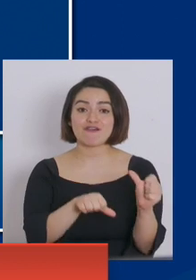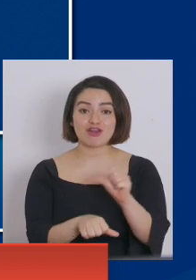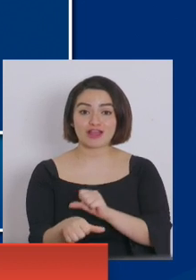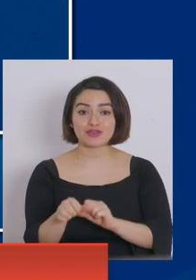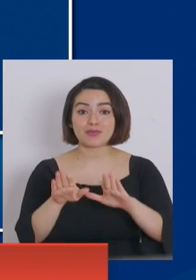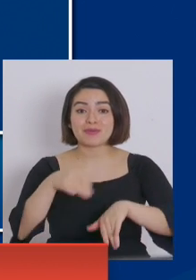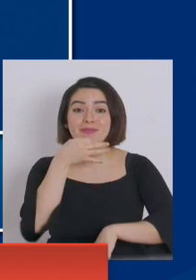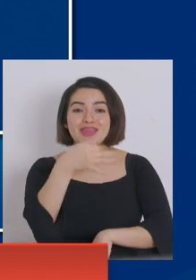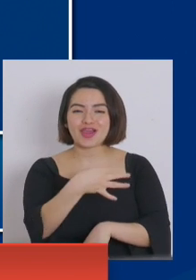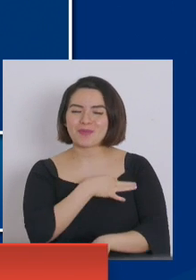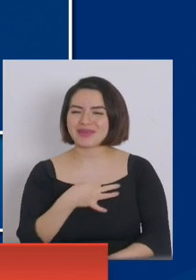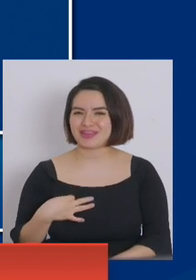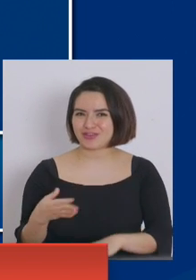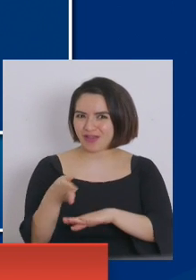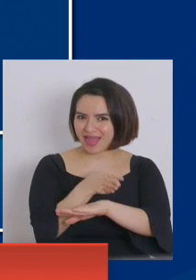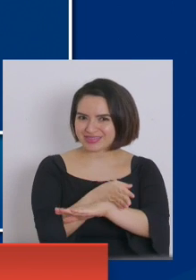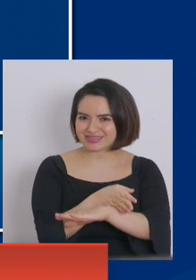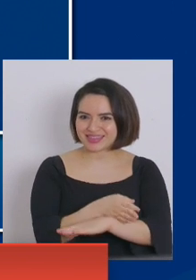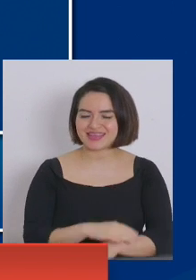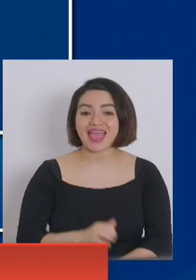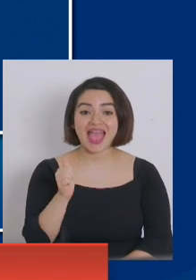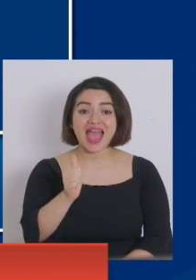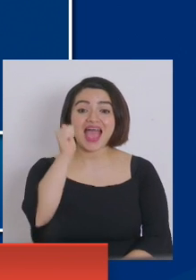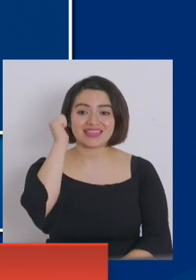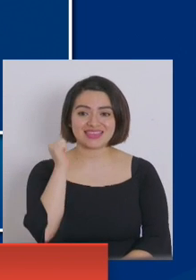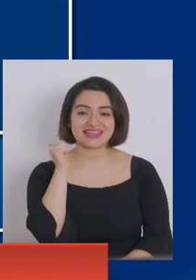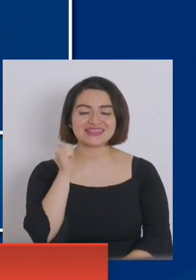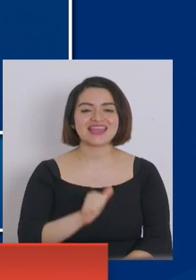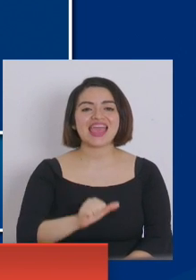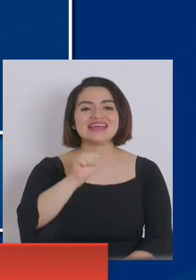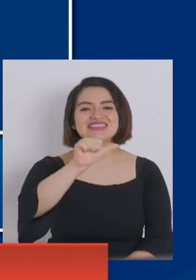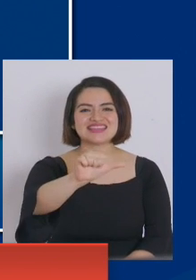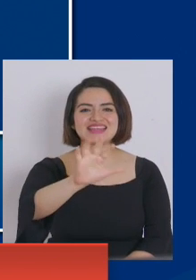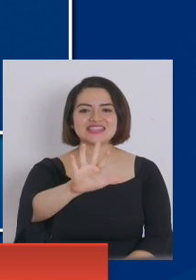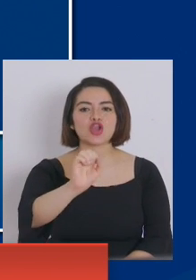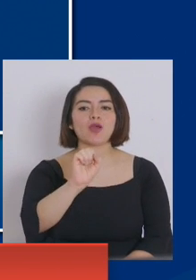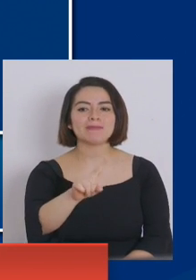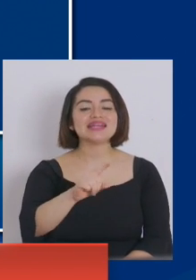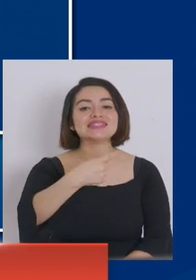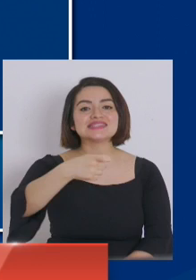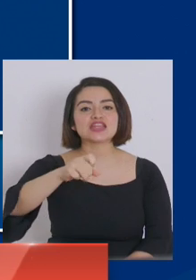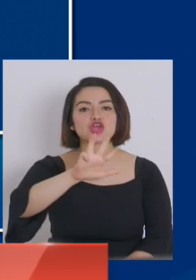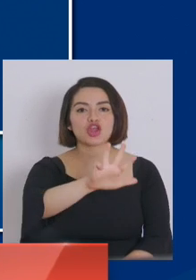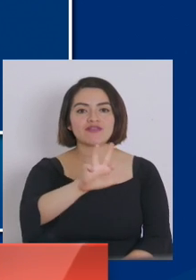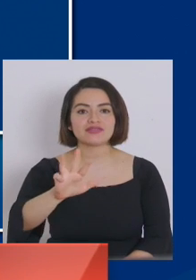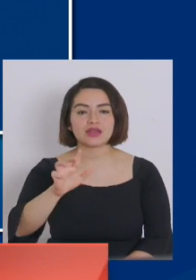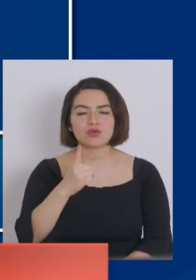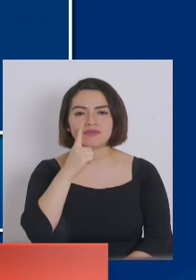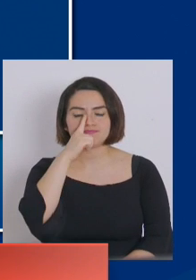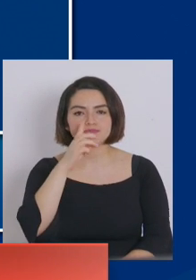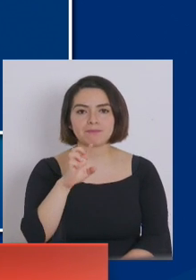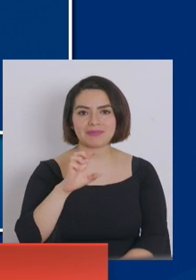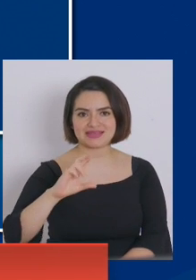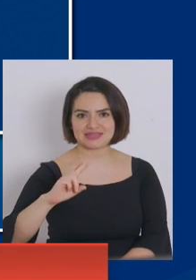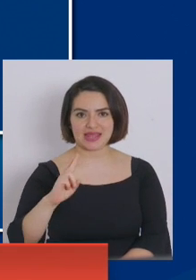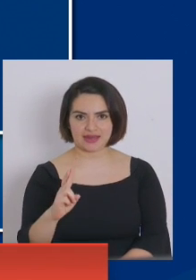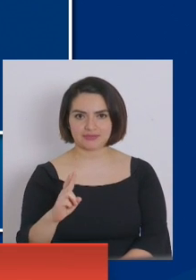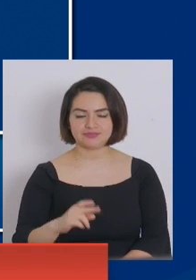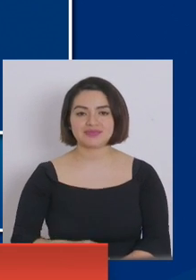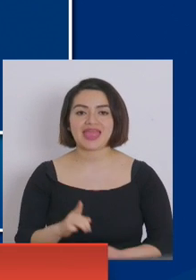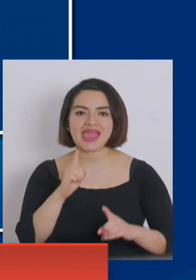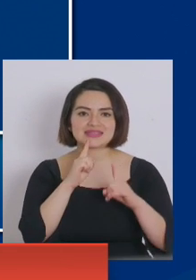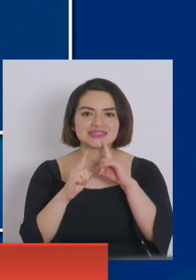como lo dijo el ministro, registramos en el día de ayer 65.199 exámenes para